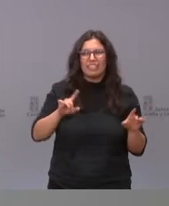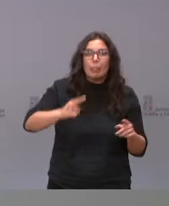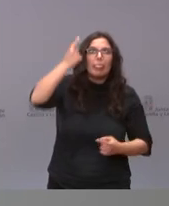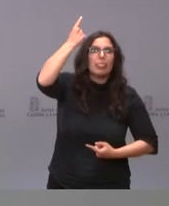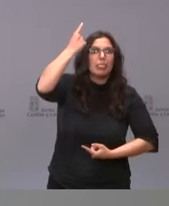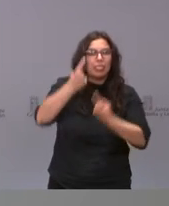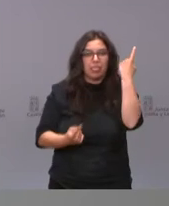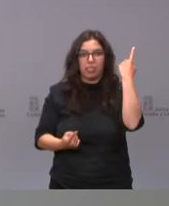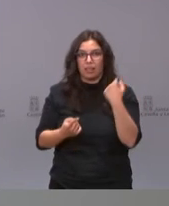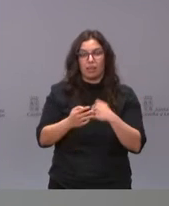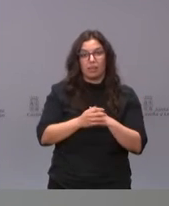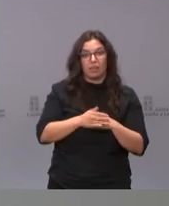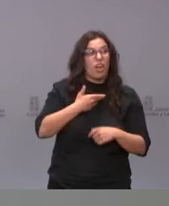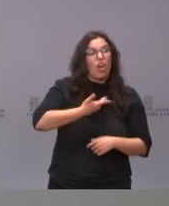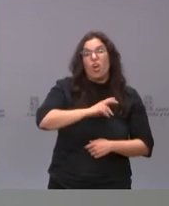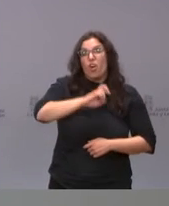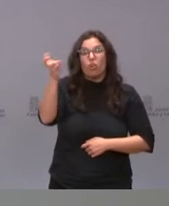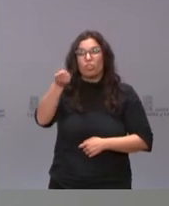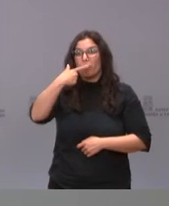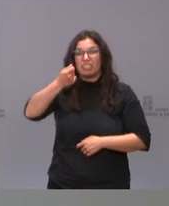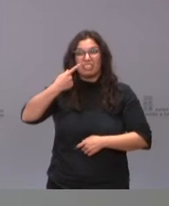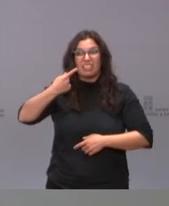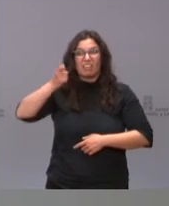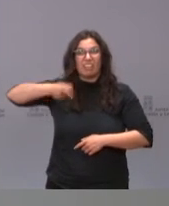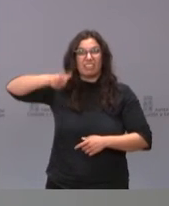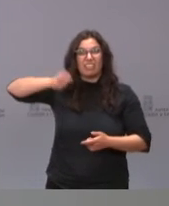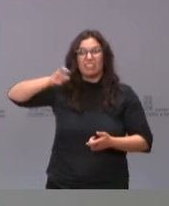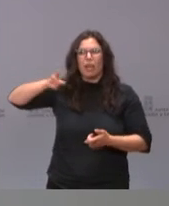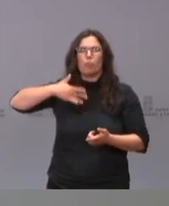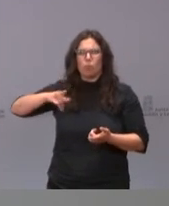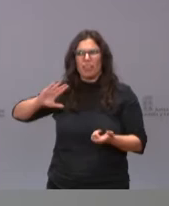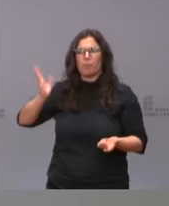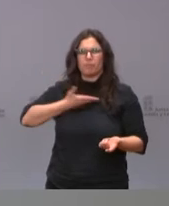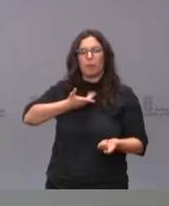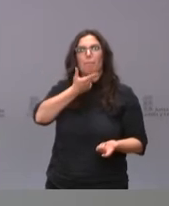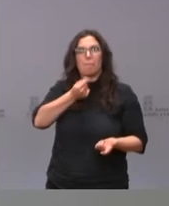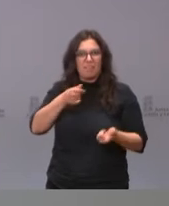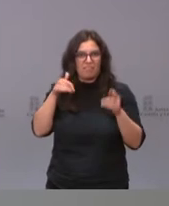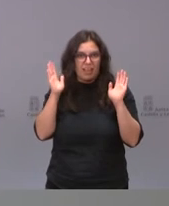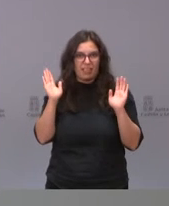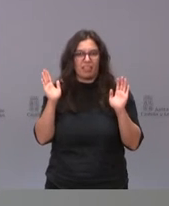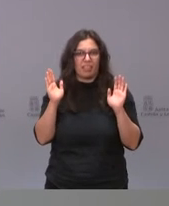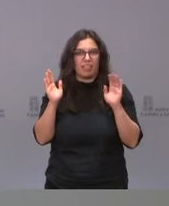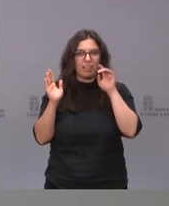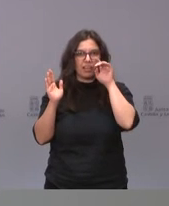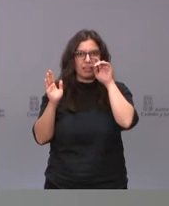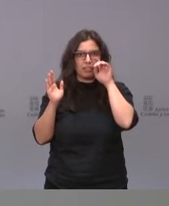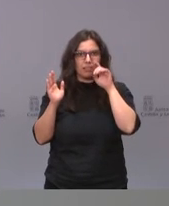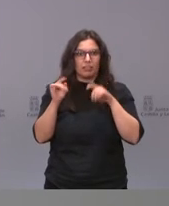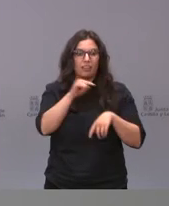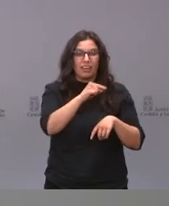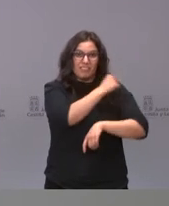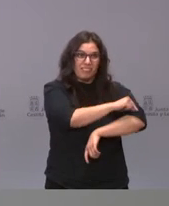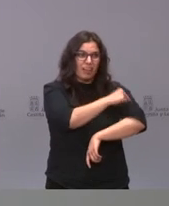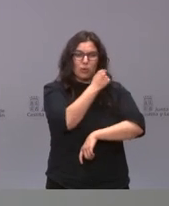fácil que cualquiera de los medicamentos que tomamos podemos tomar habitualmente puedan producirnos un efecto secundario que lo que